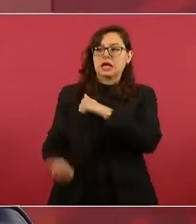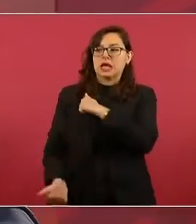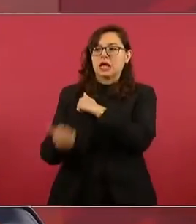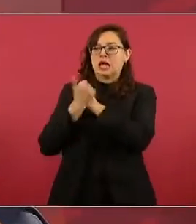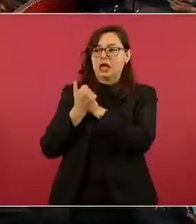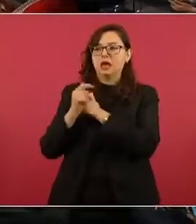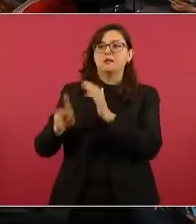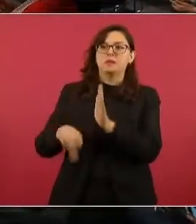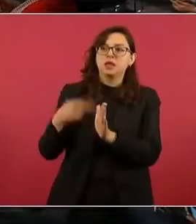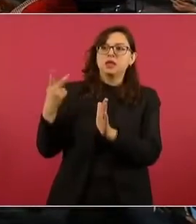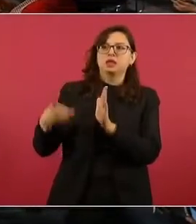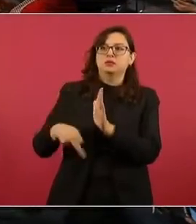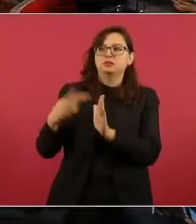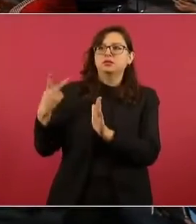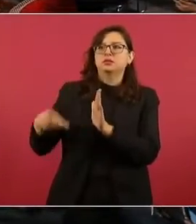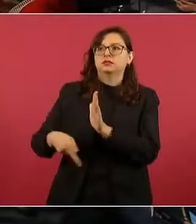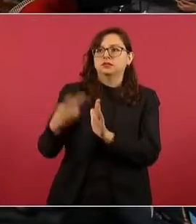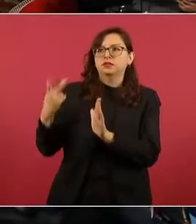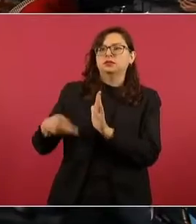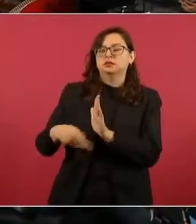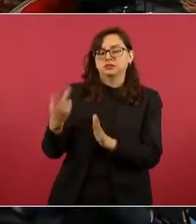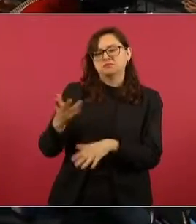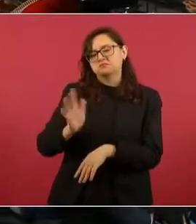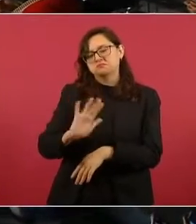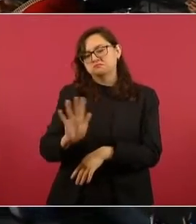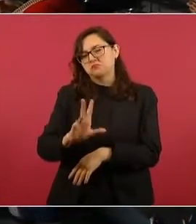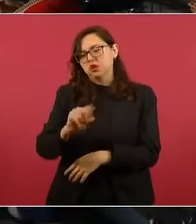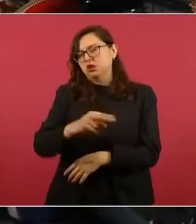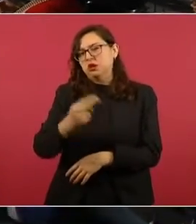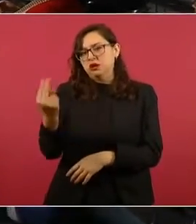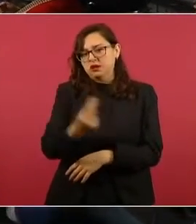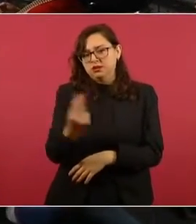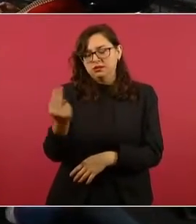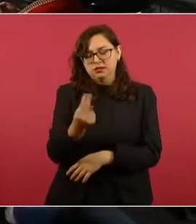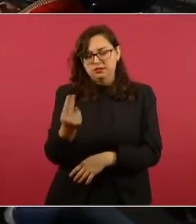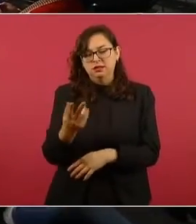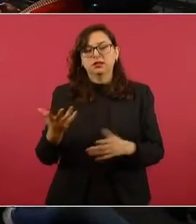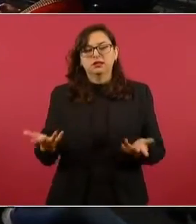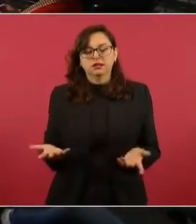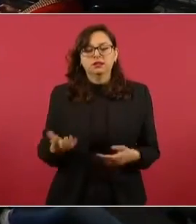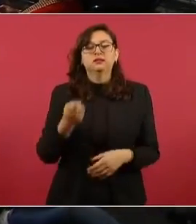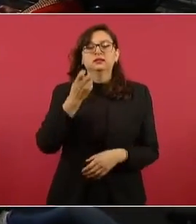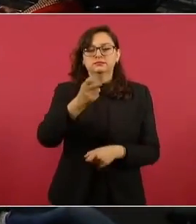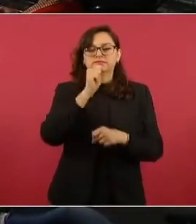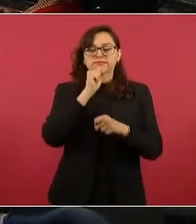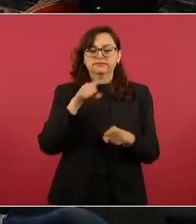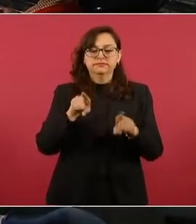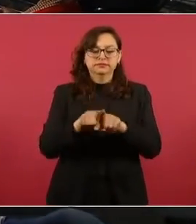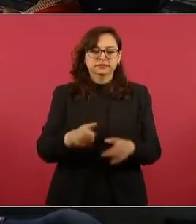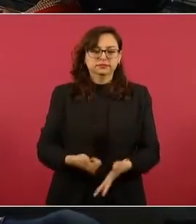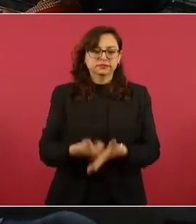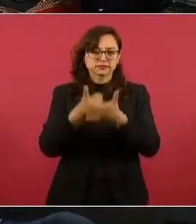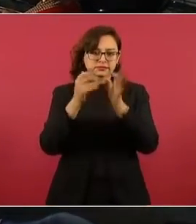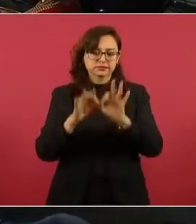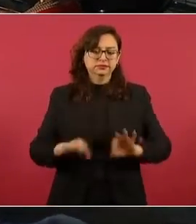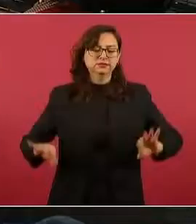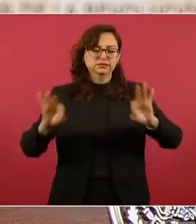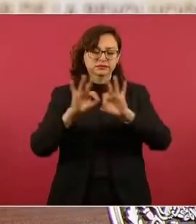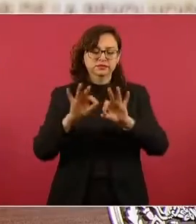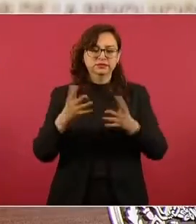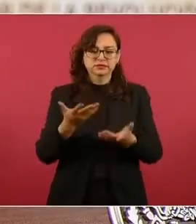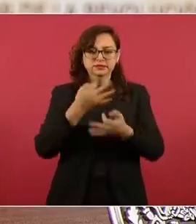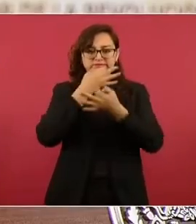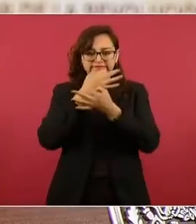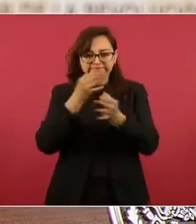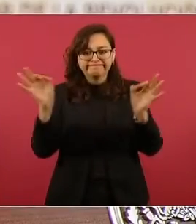informando. Entonces, eso también es importante que se conozca,